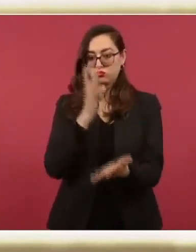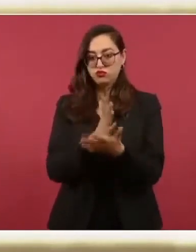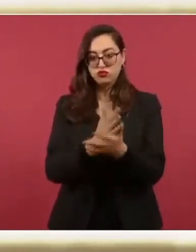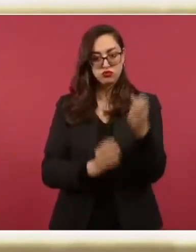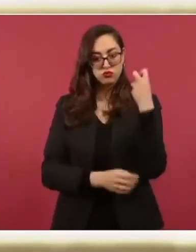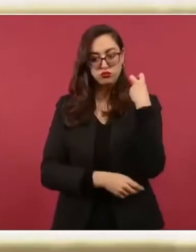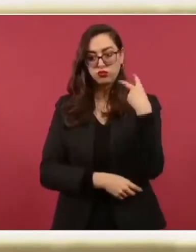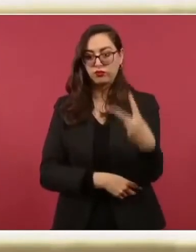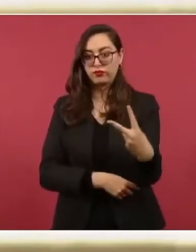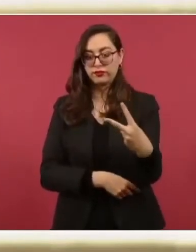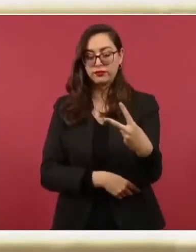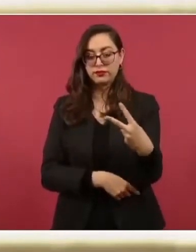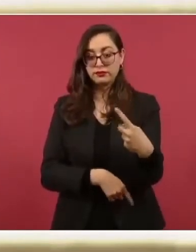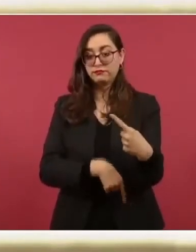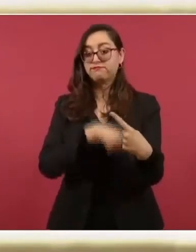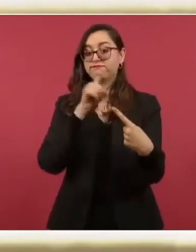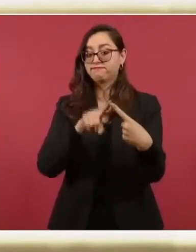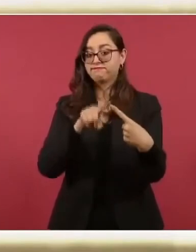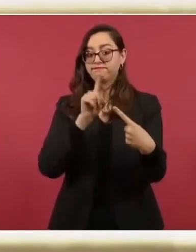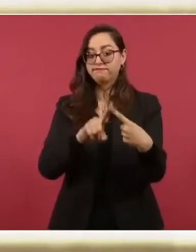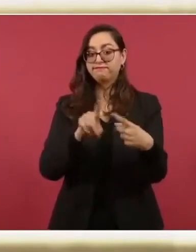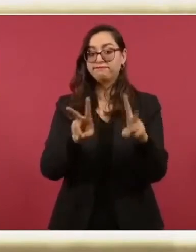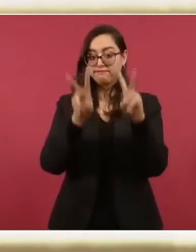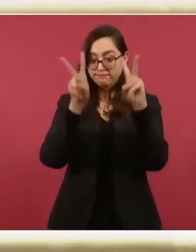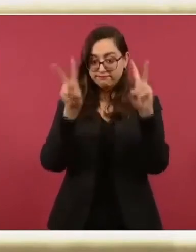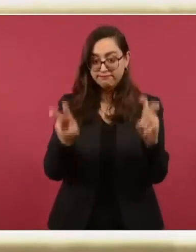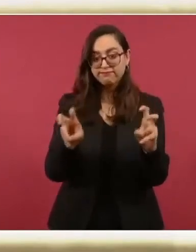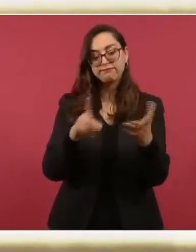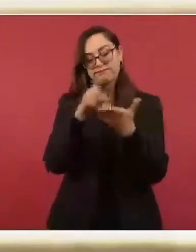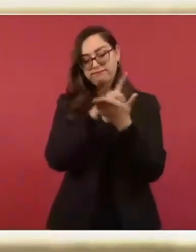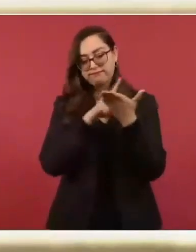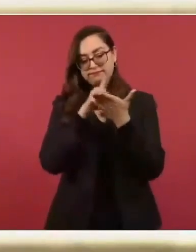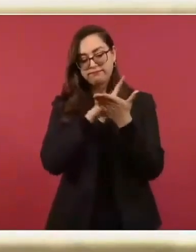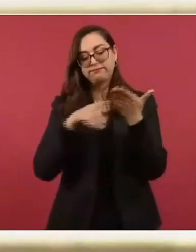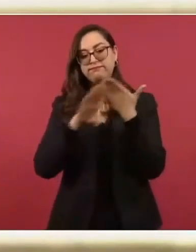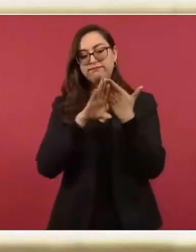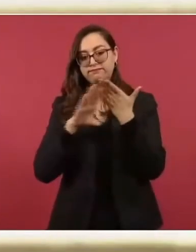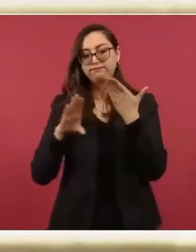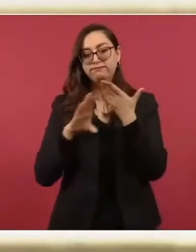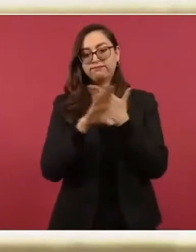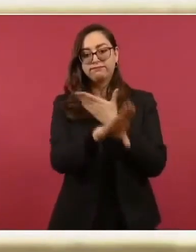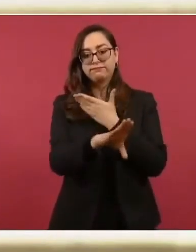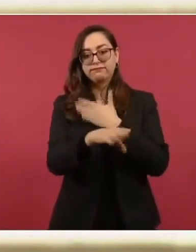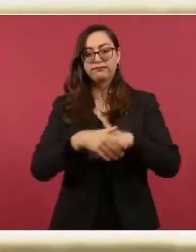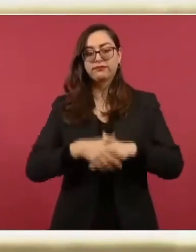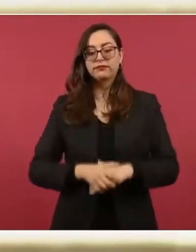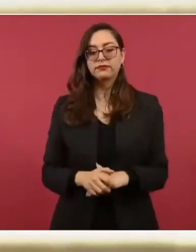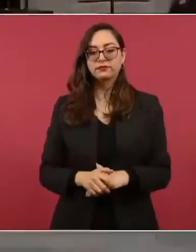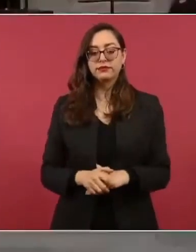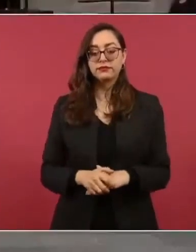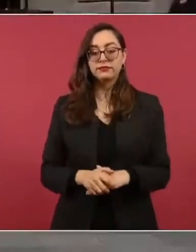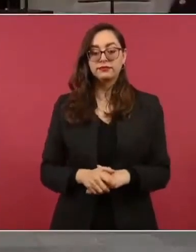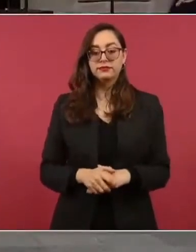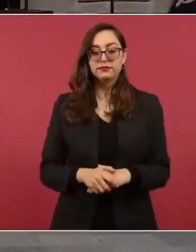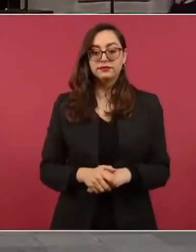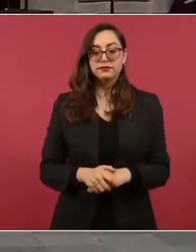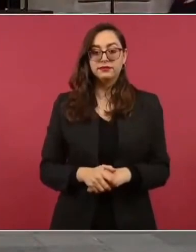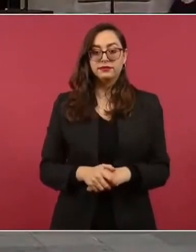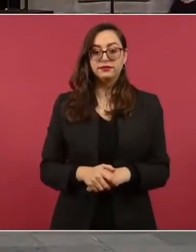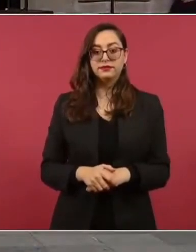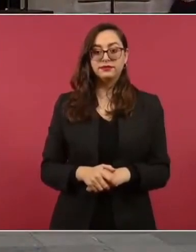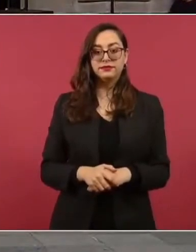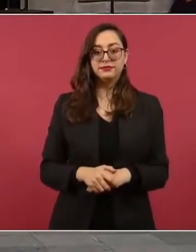dedicada a que no se consuma la droga, porque